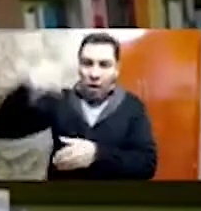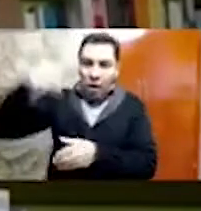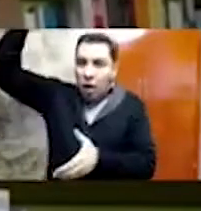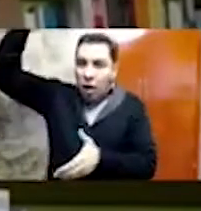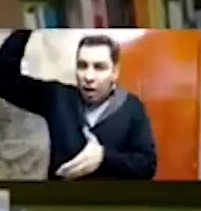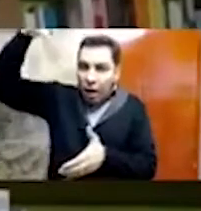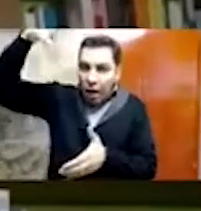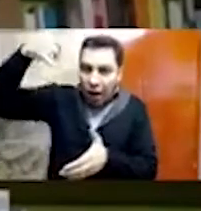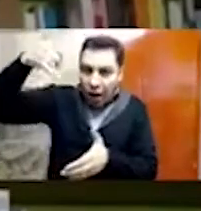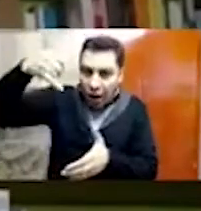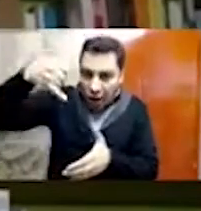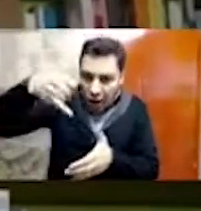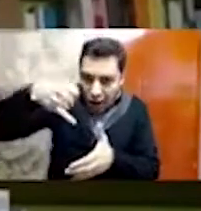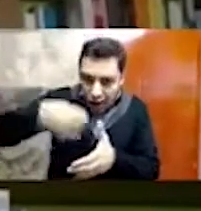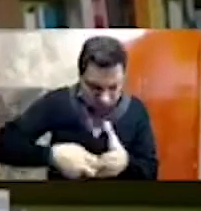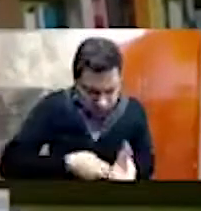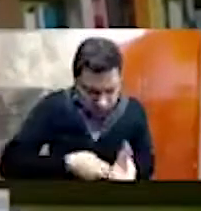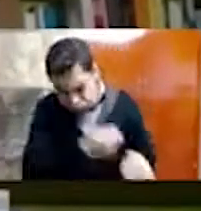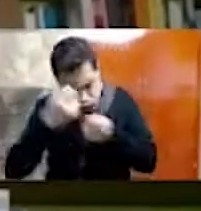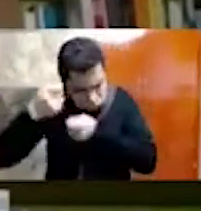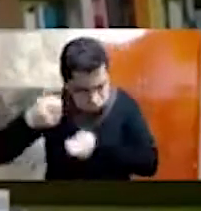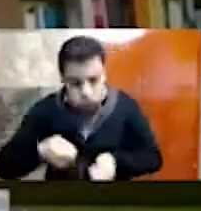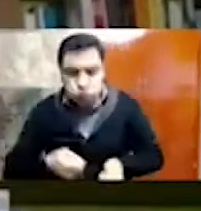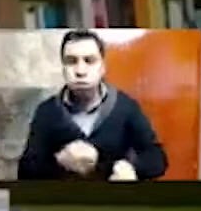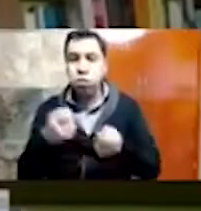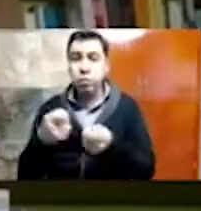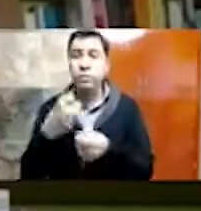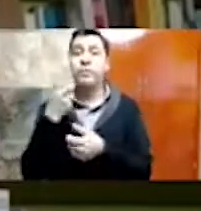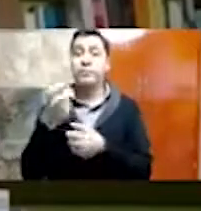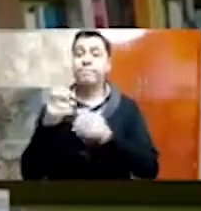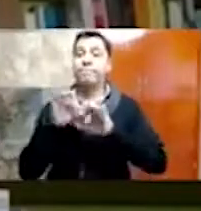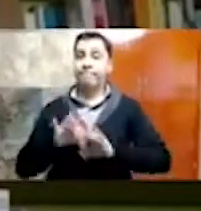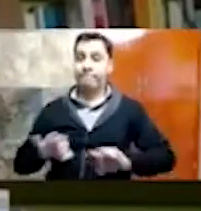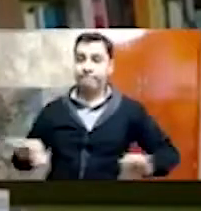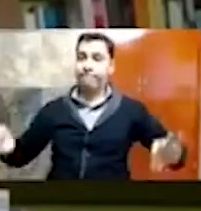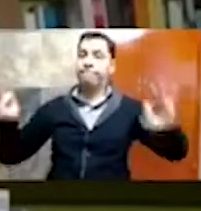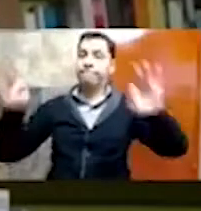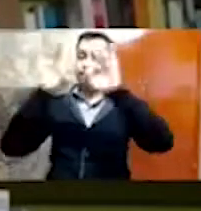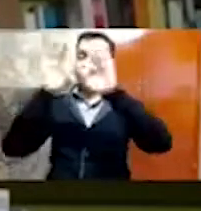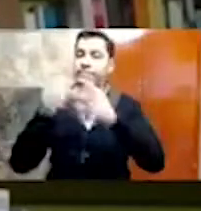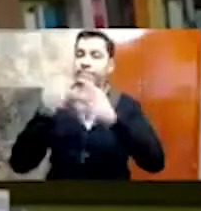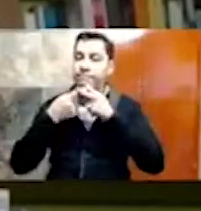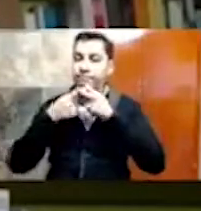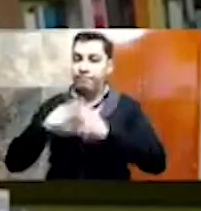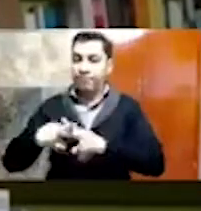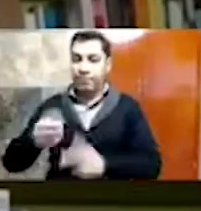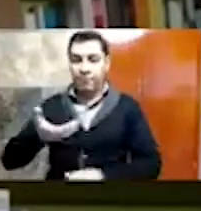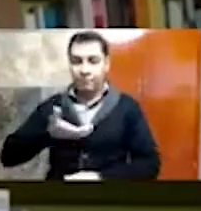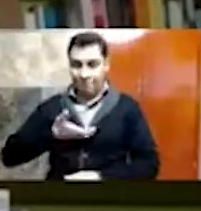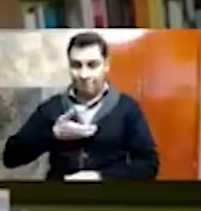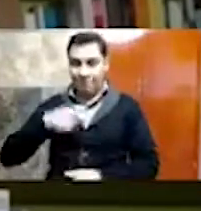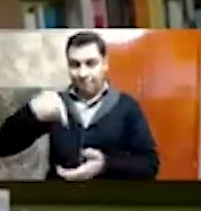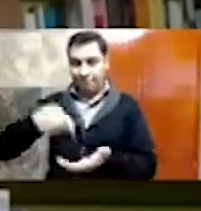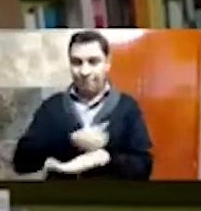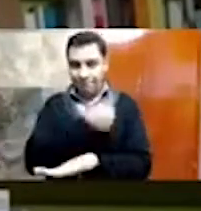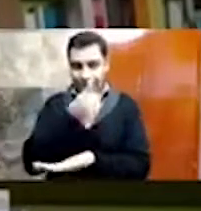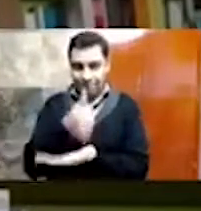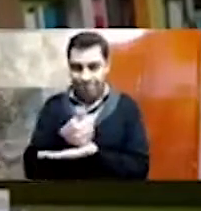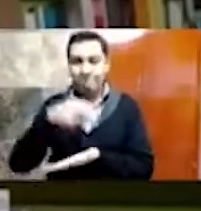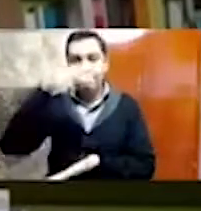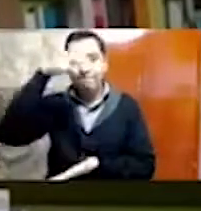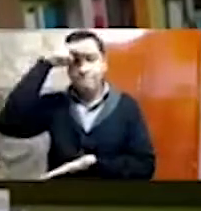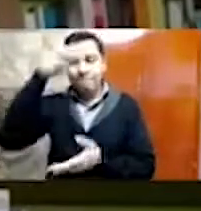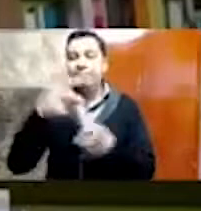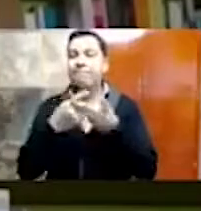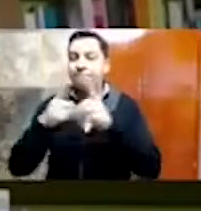trabajos que nos estarían marcando en el inicio, en el inicio de, en el desarrollo, más bien,